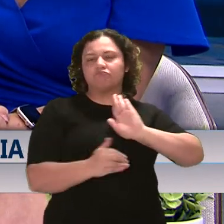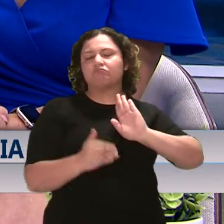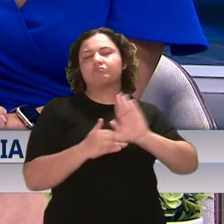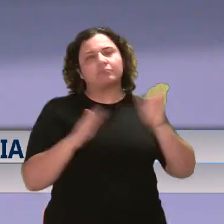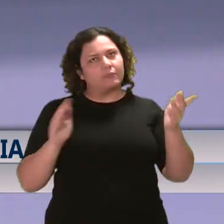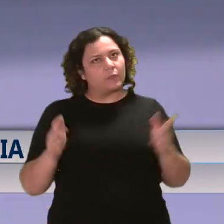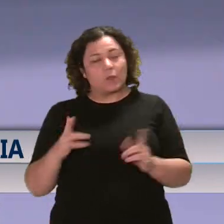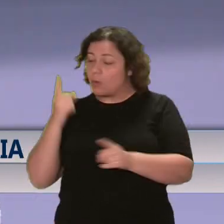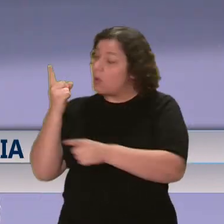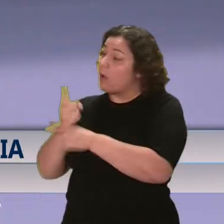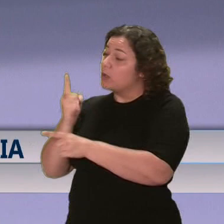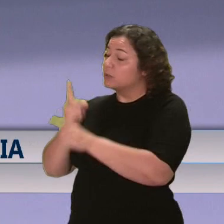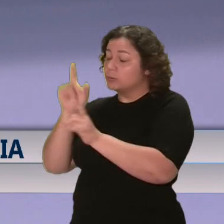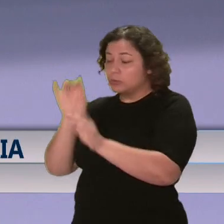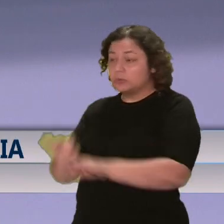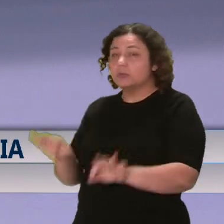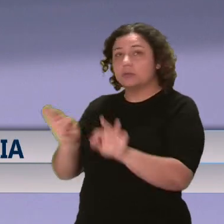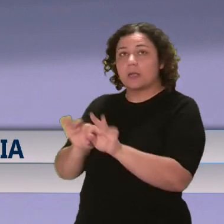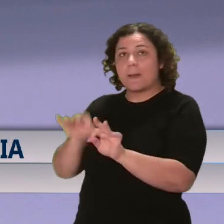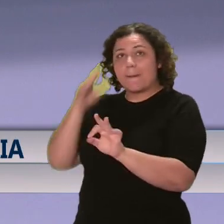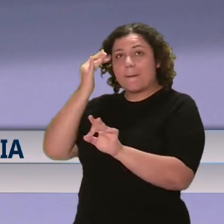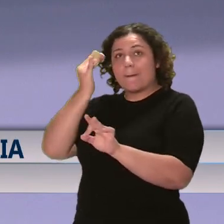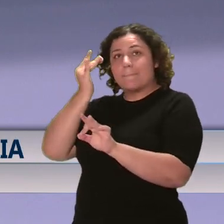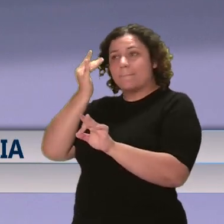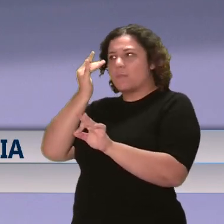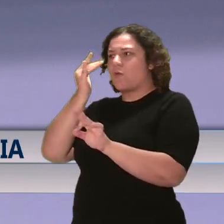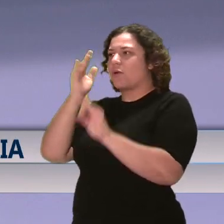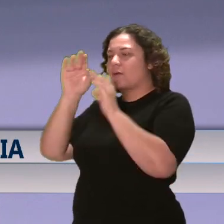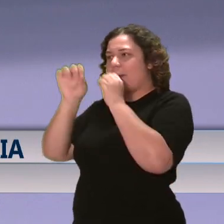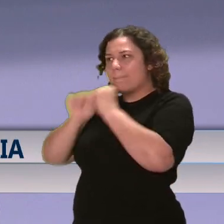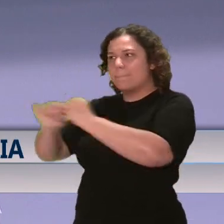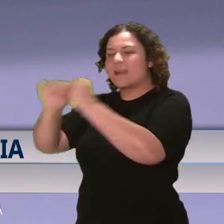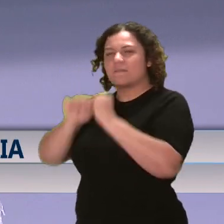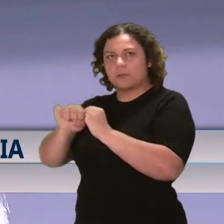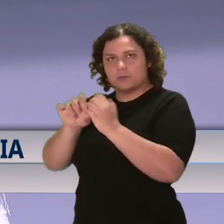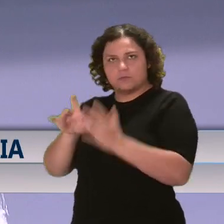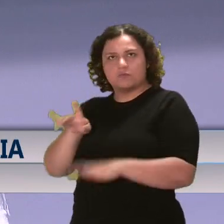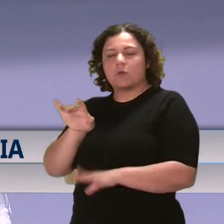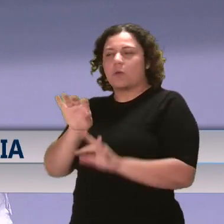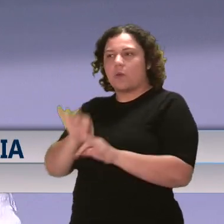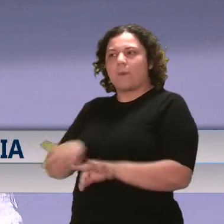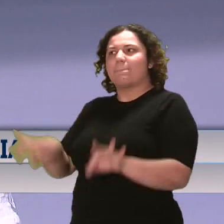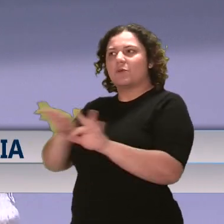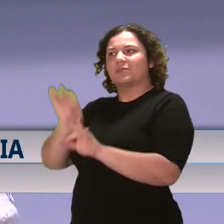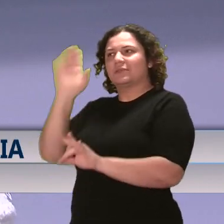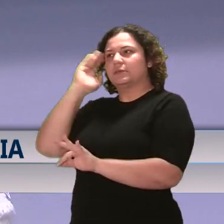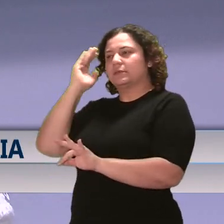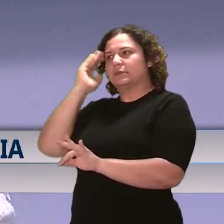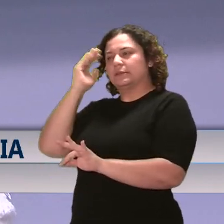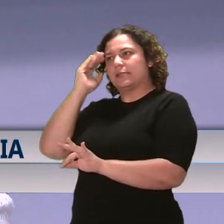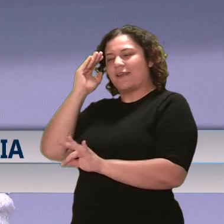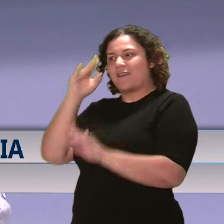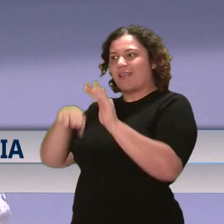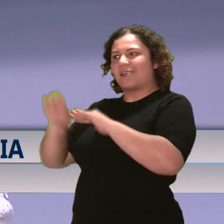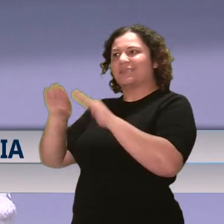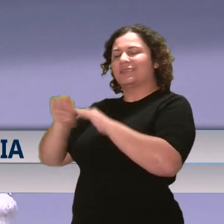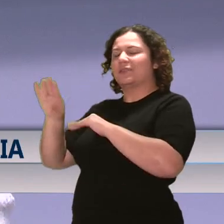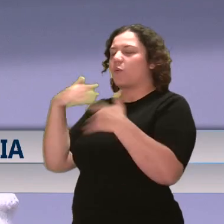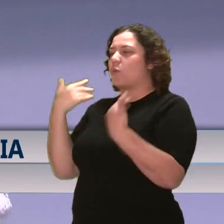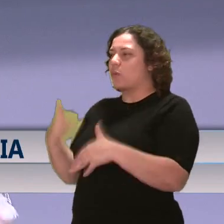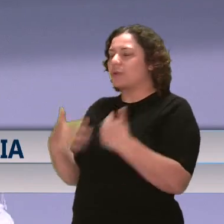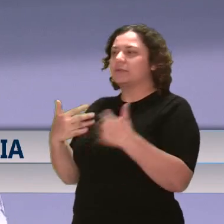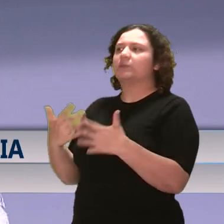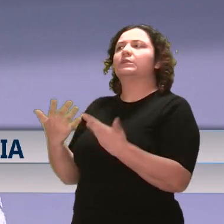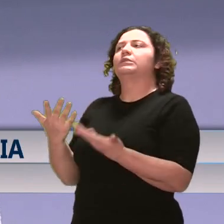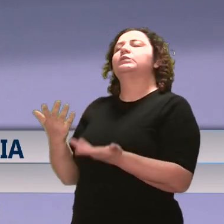bien importante porque habla del aspecto de la prevención. Es importante conocer que la accesibilidad, estar accesible,